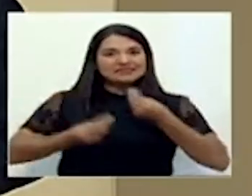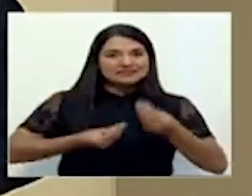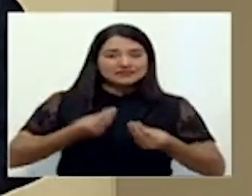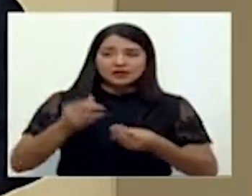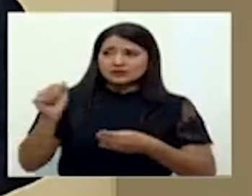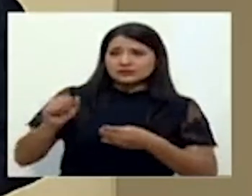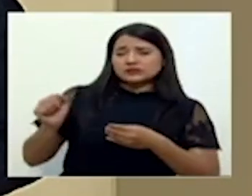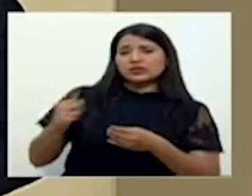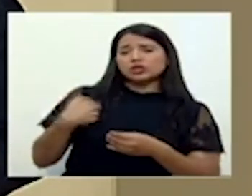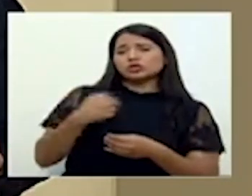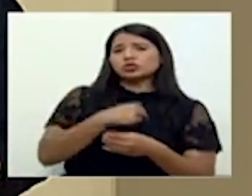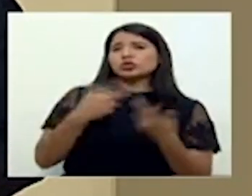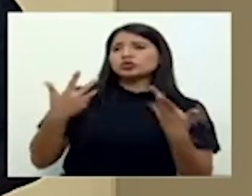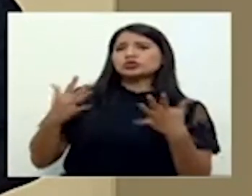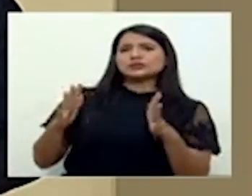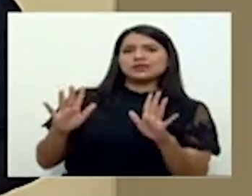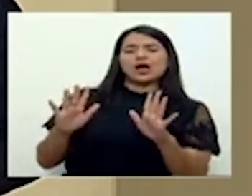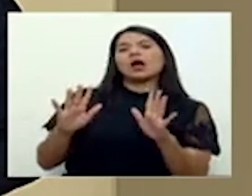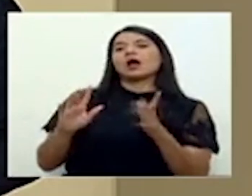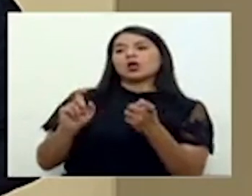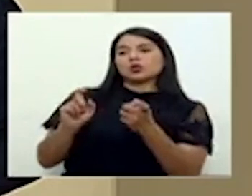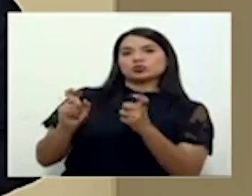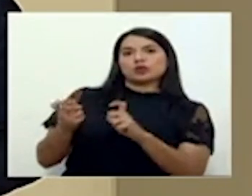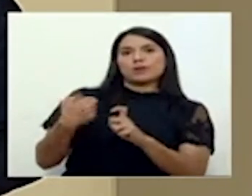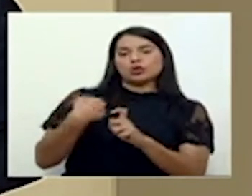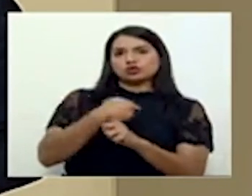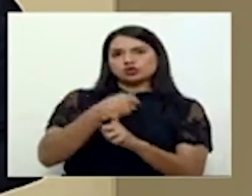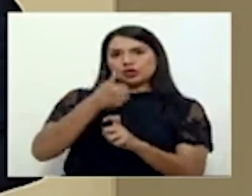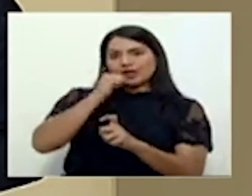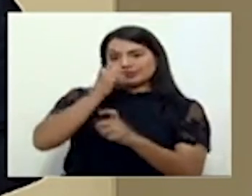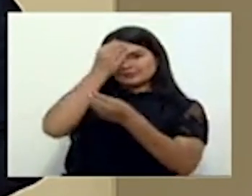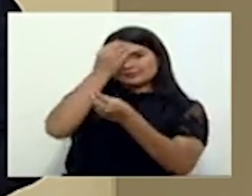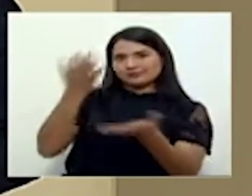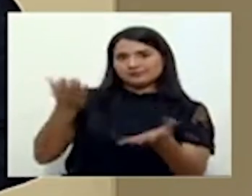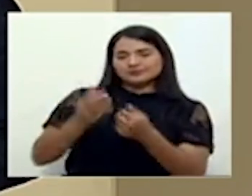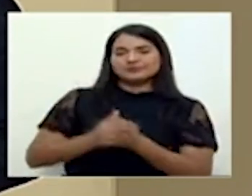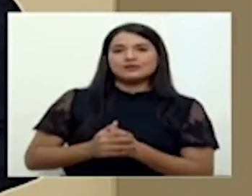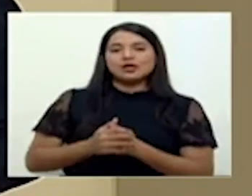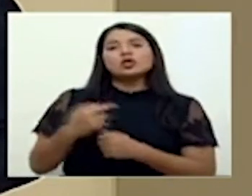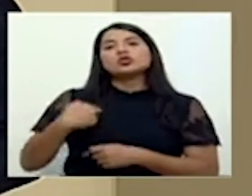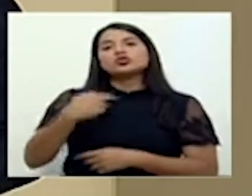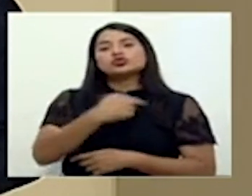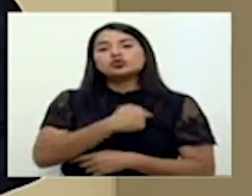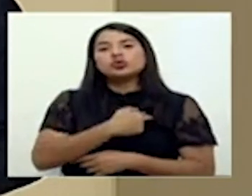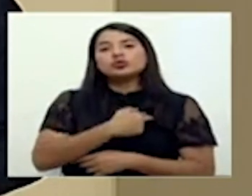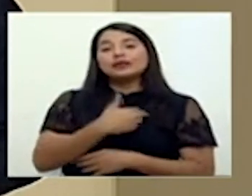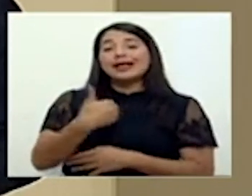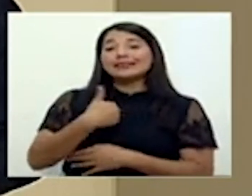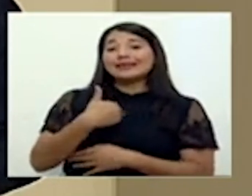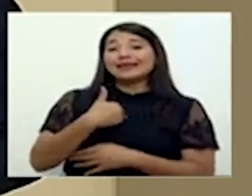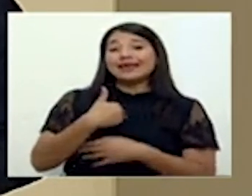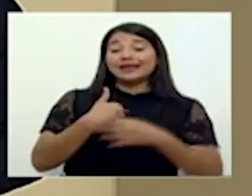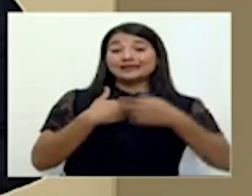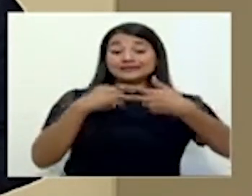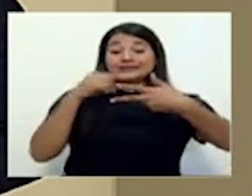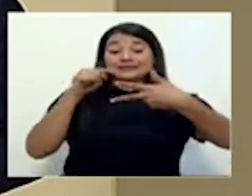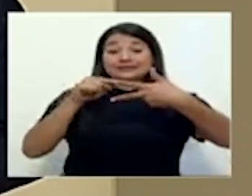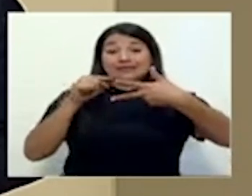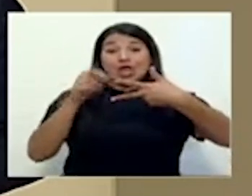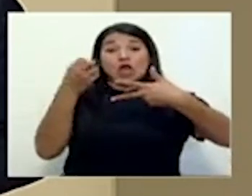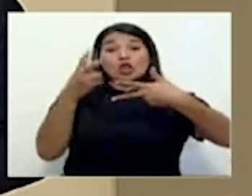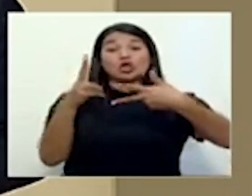ajustes ya, en realidad, pues, más bien ya se dieron a conocer ayer, ¿verdad?, que vamos a tener los 11, los 12 días, perdón,